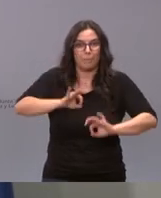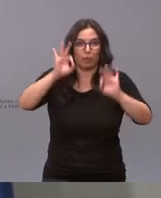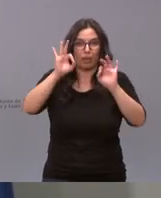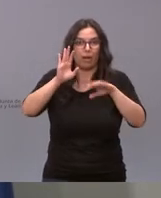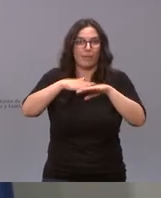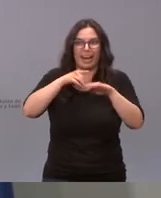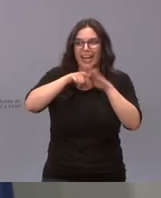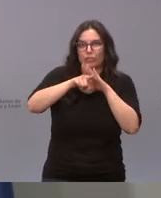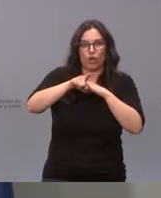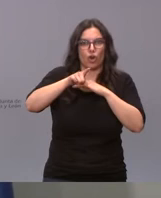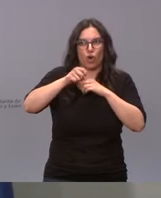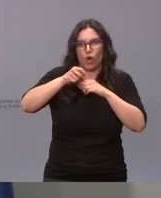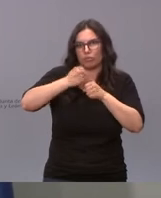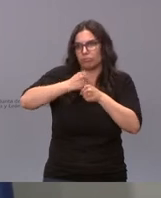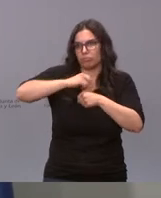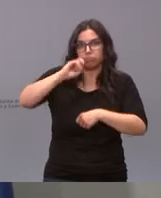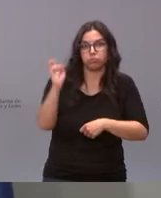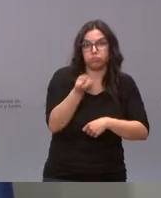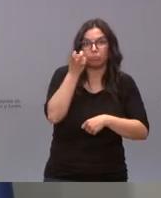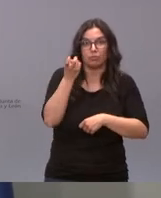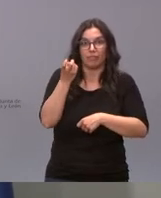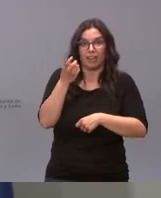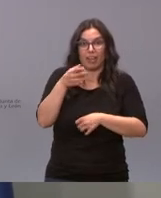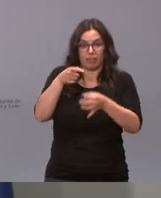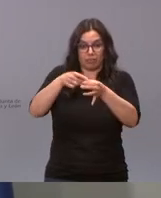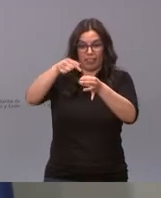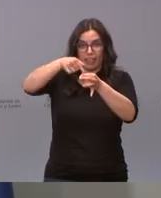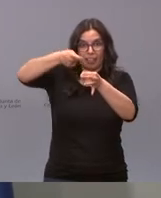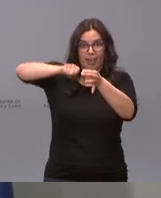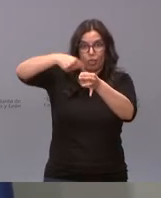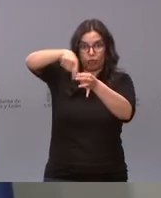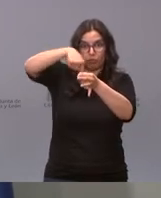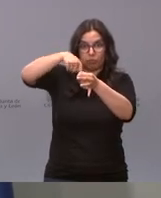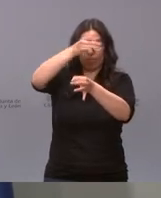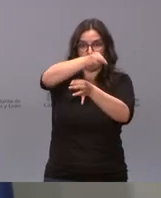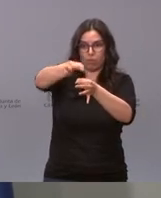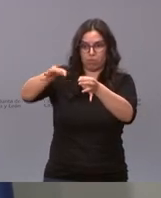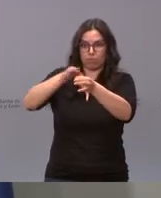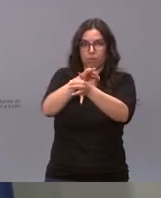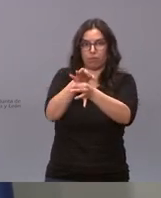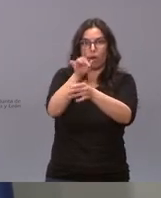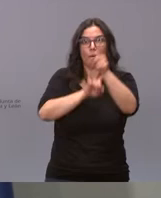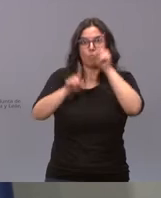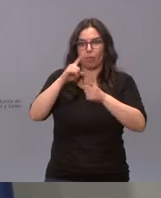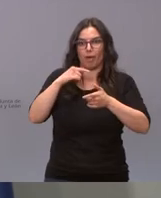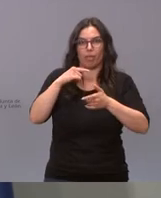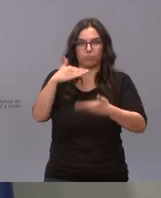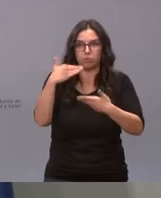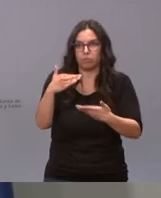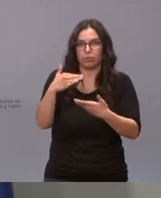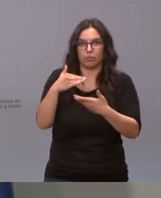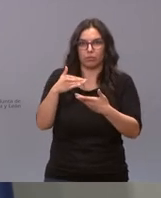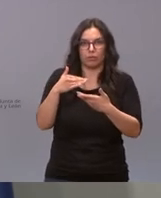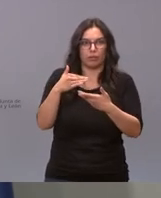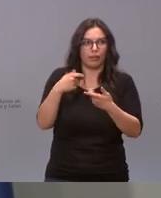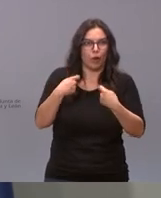de cosas necesarias y lo que se organizó fue un problema de abastecimiento en los municipios alrededor de